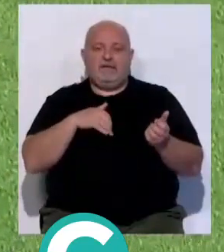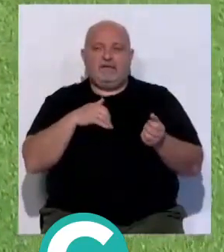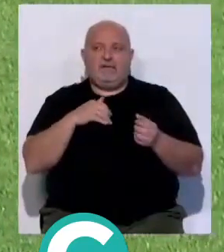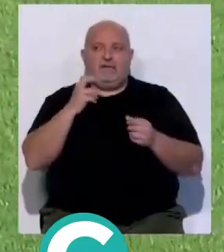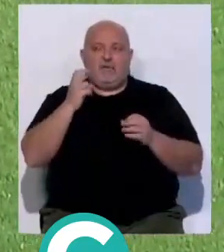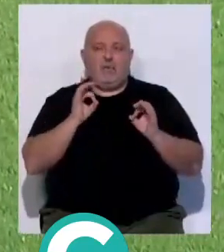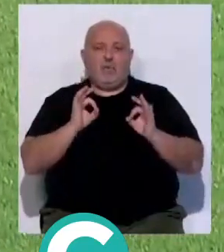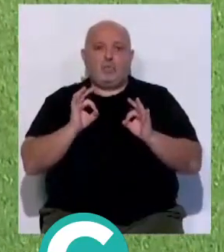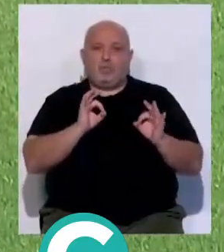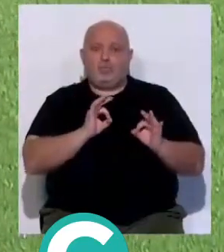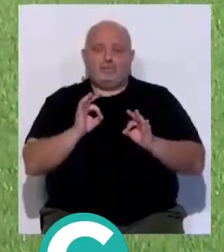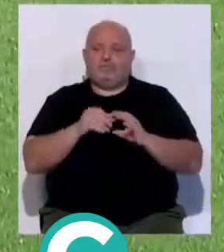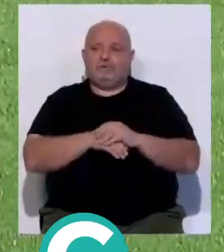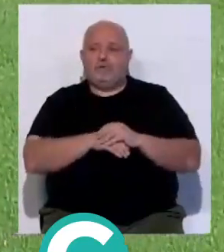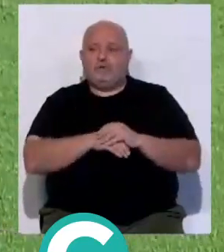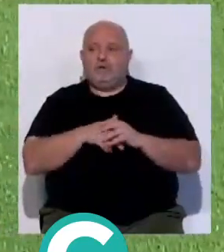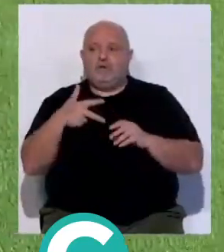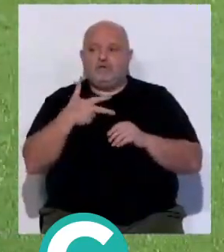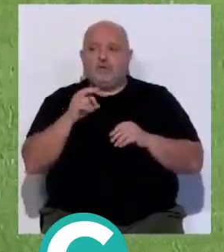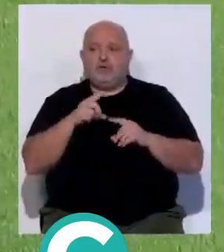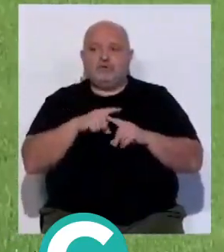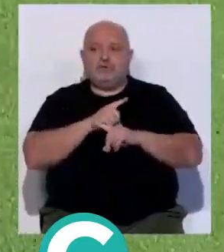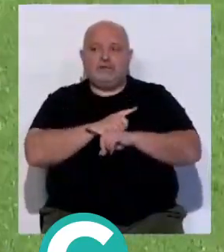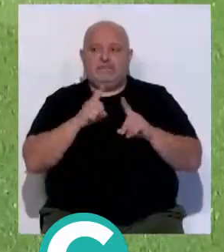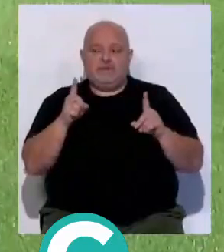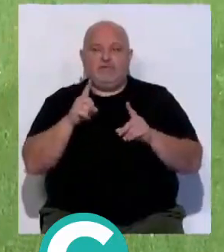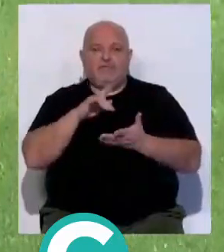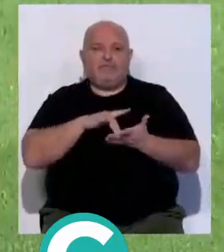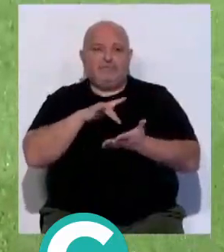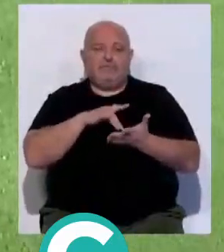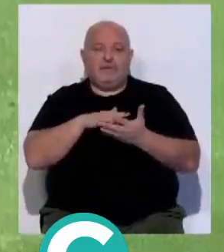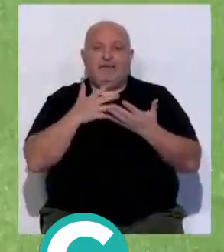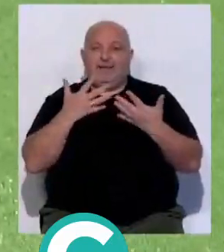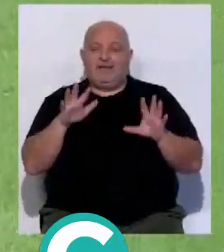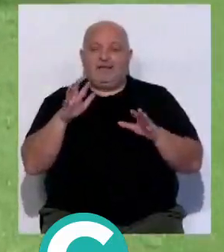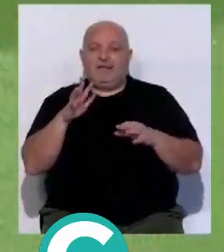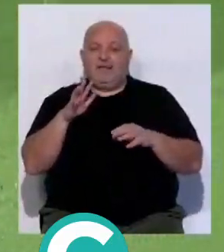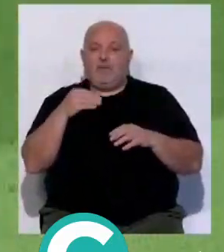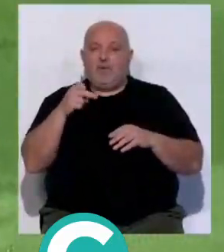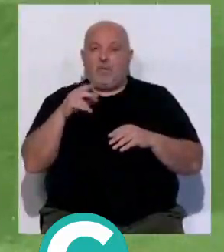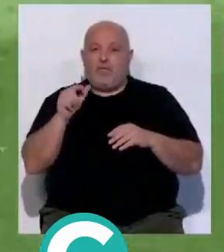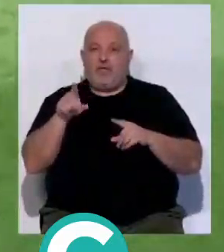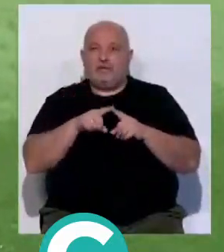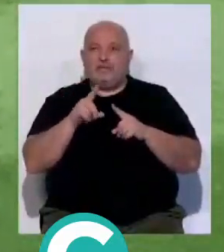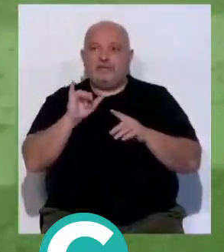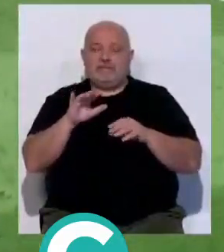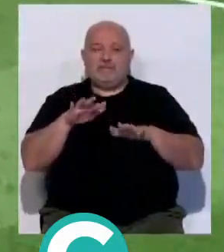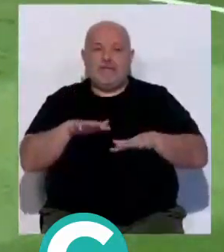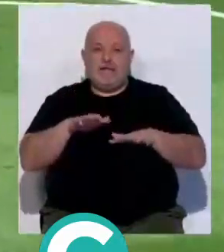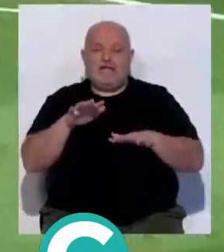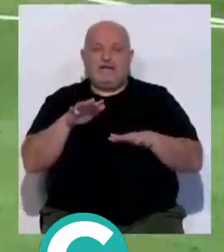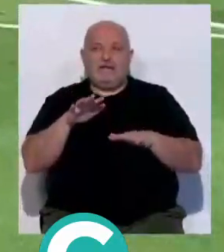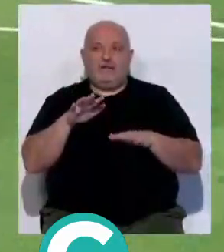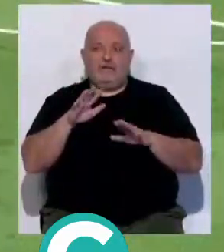llegaron un poquito justitos, en el caso del Choco no estaba siendo de los más habituales, pero en el caso de Teo, mientras está disponible